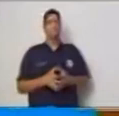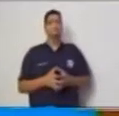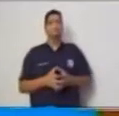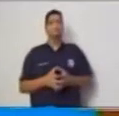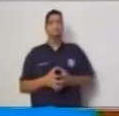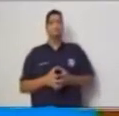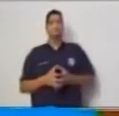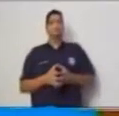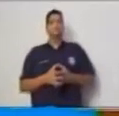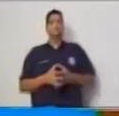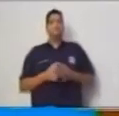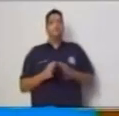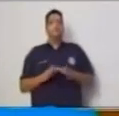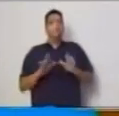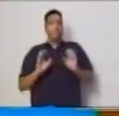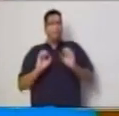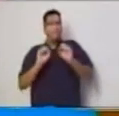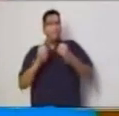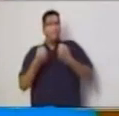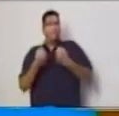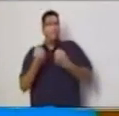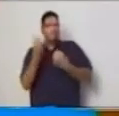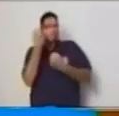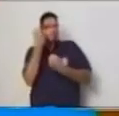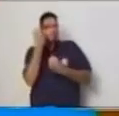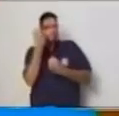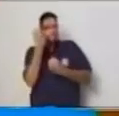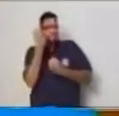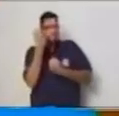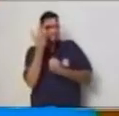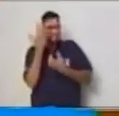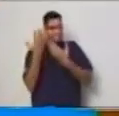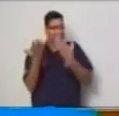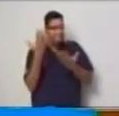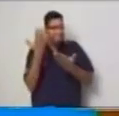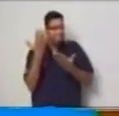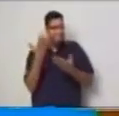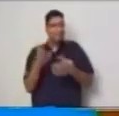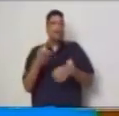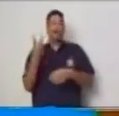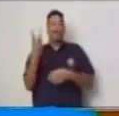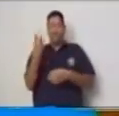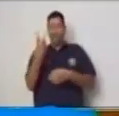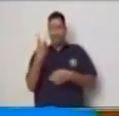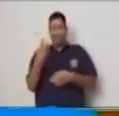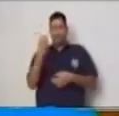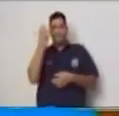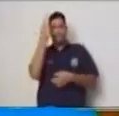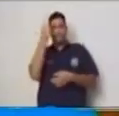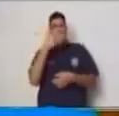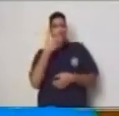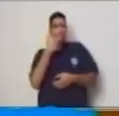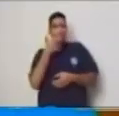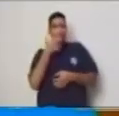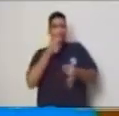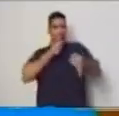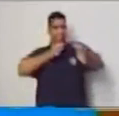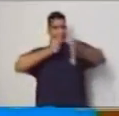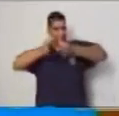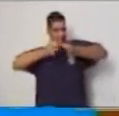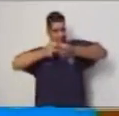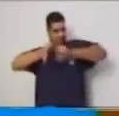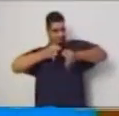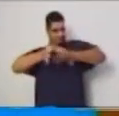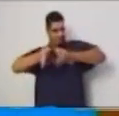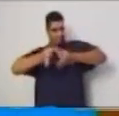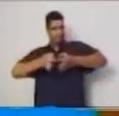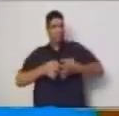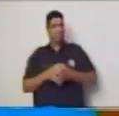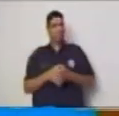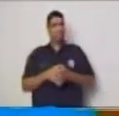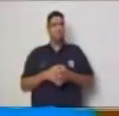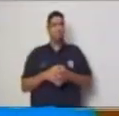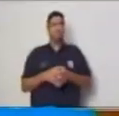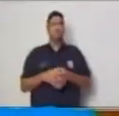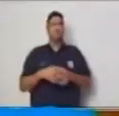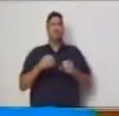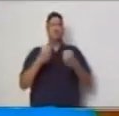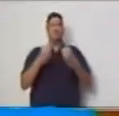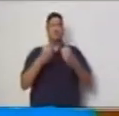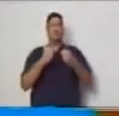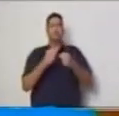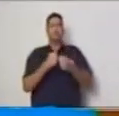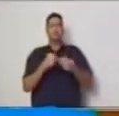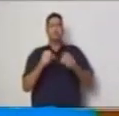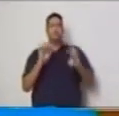Para que lo comprendamos de una mejor forma vamos a hacer la siguiente relación